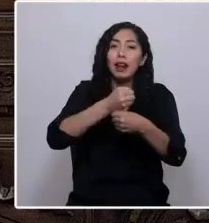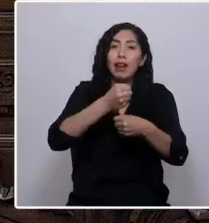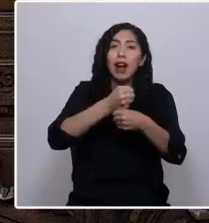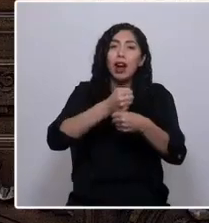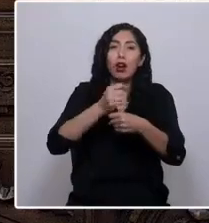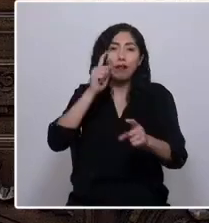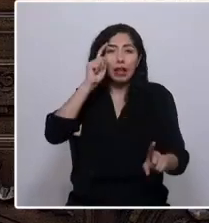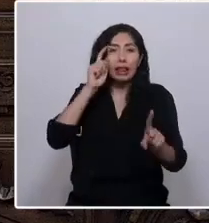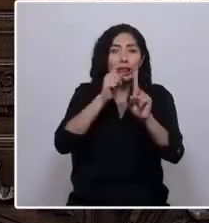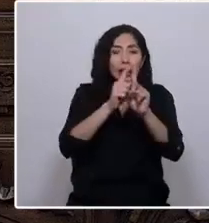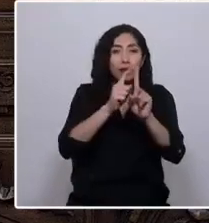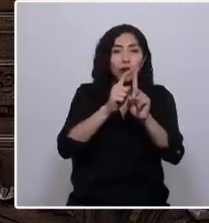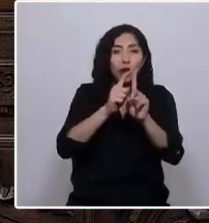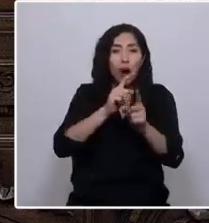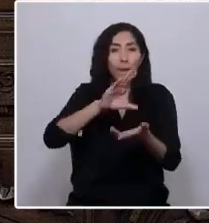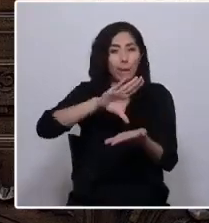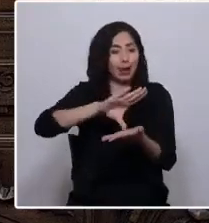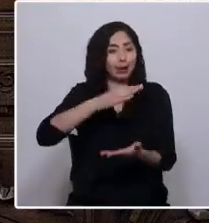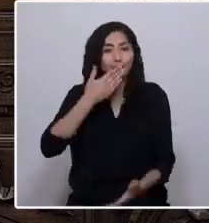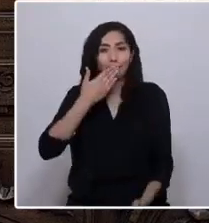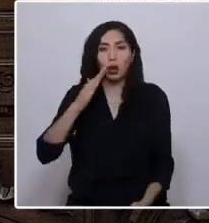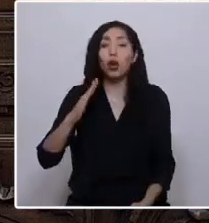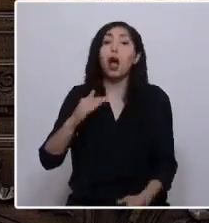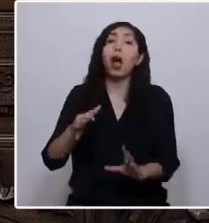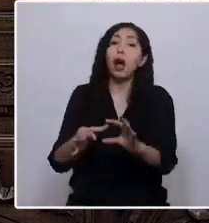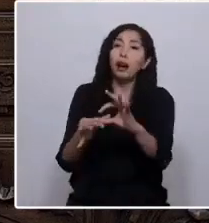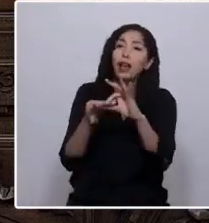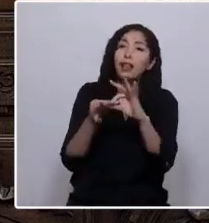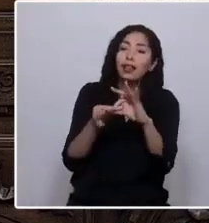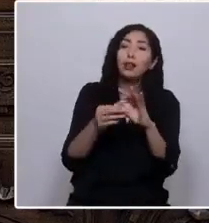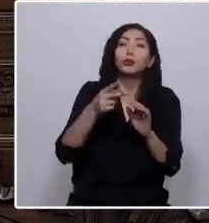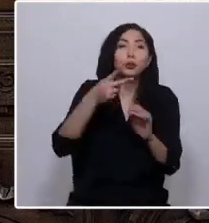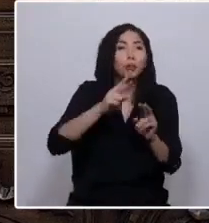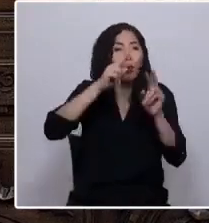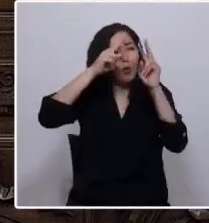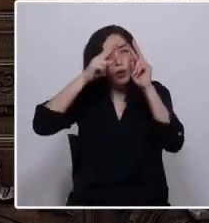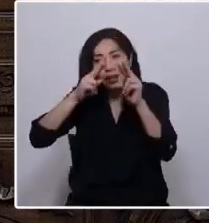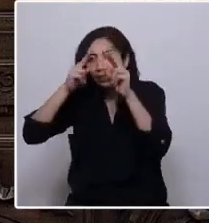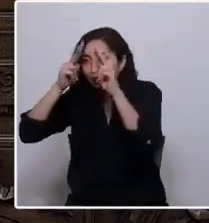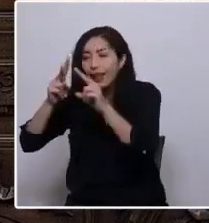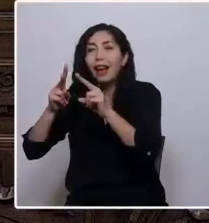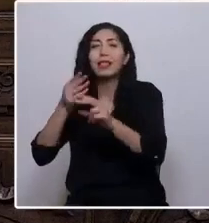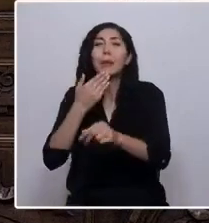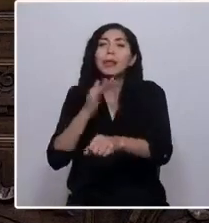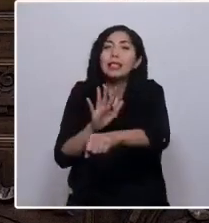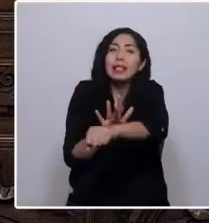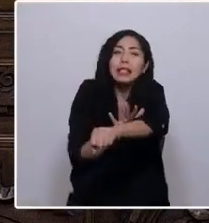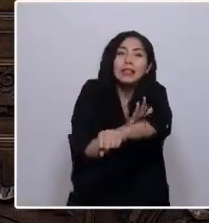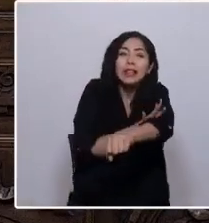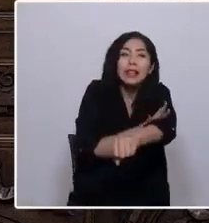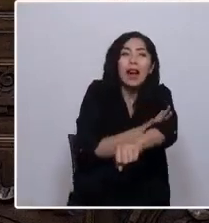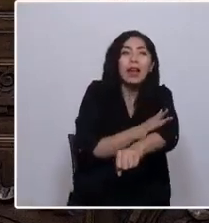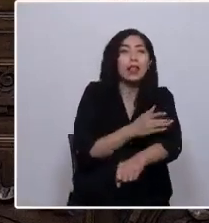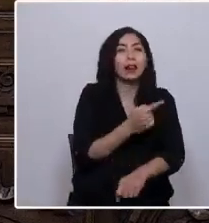y agradezco profundamente su honestidad y la sensibilidad en sus palabras.